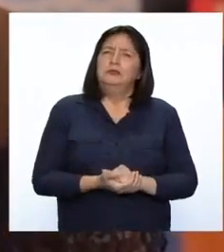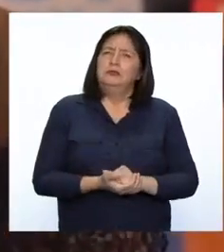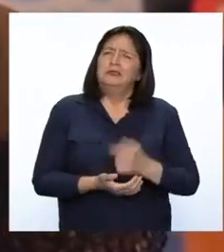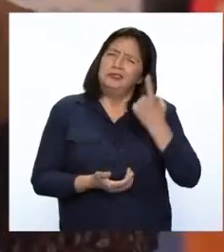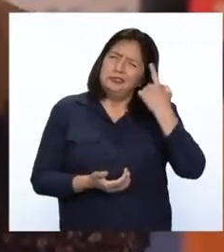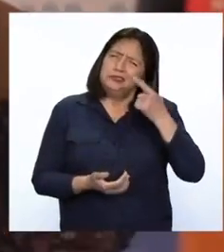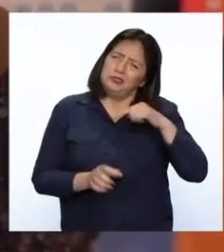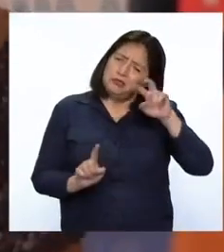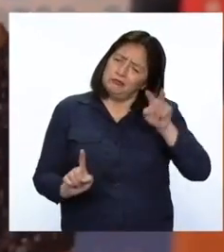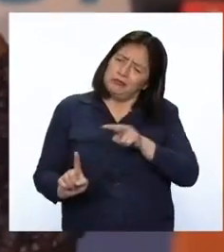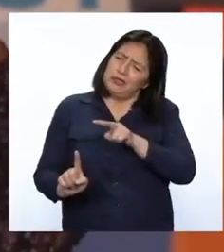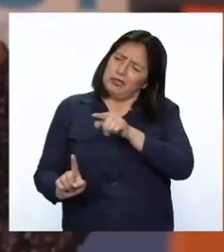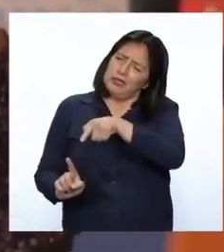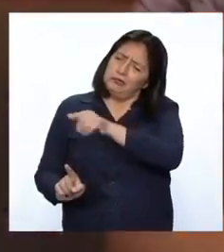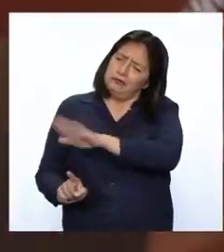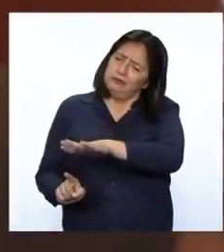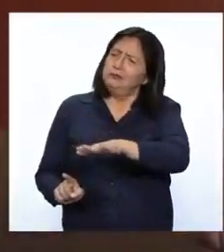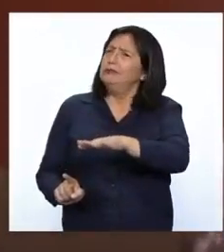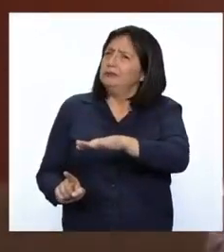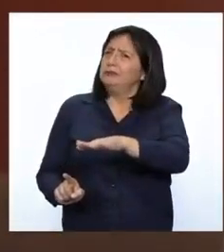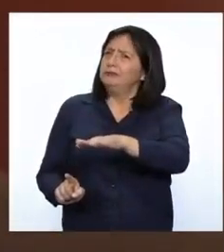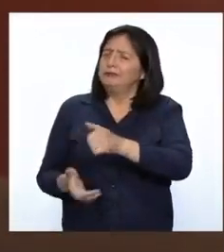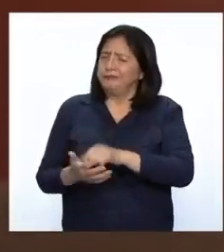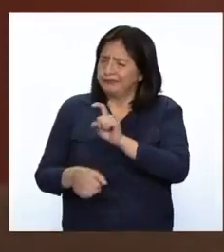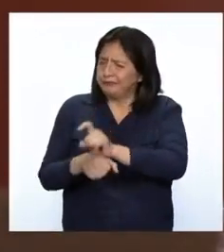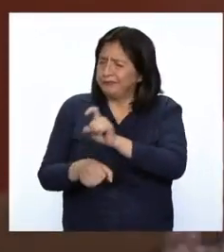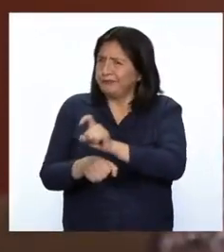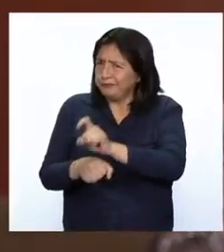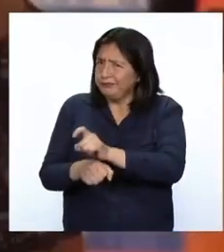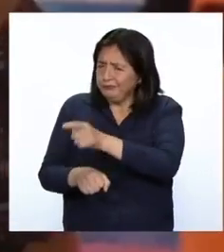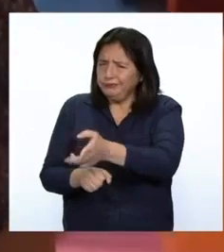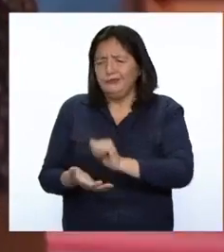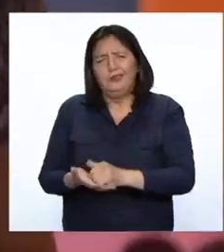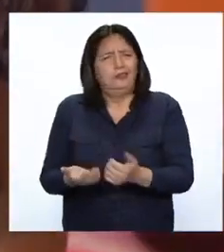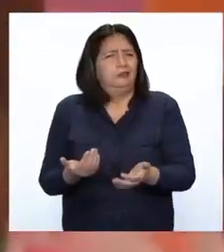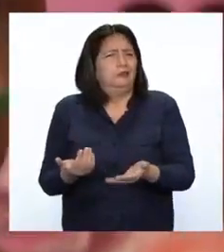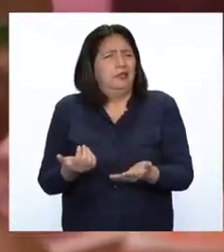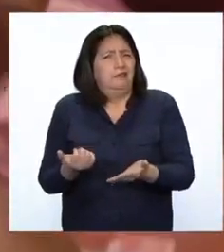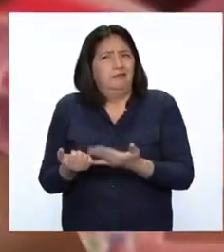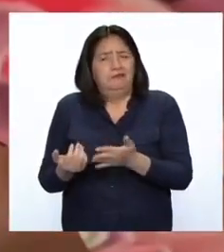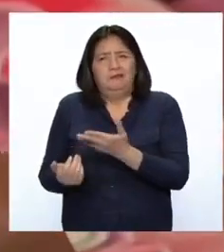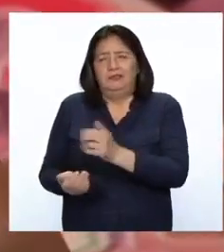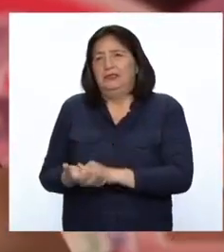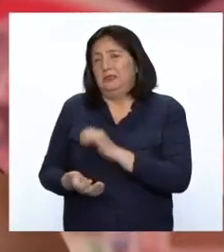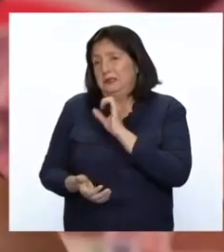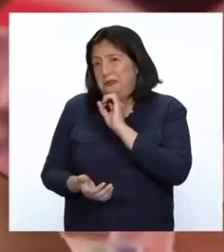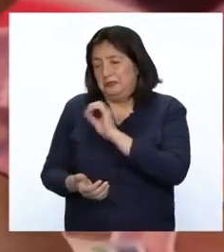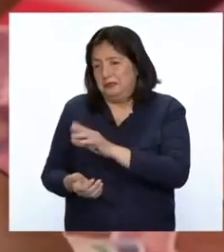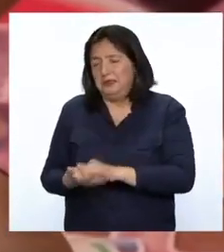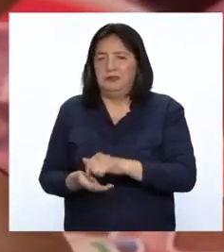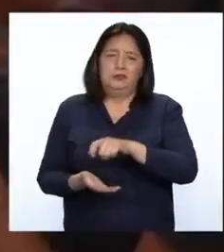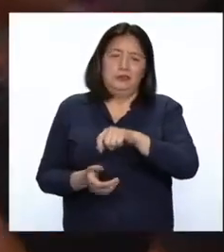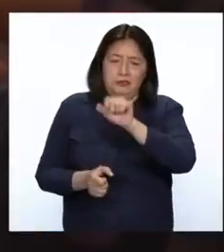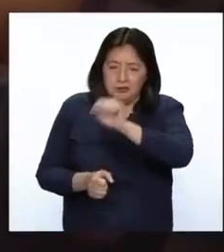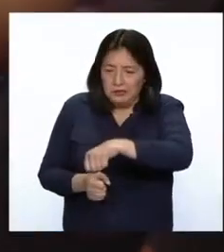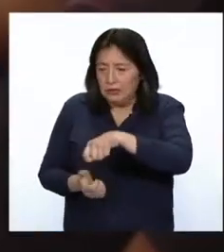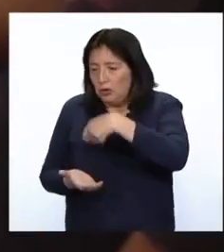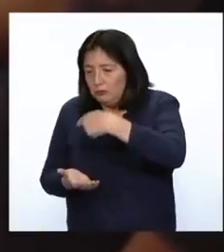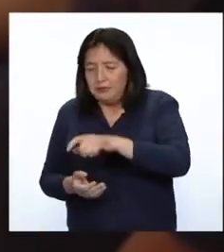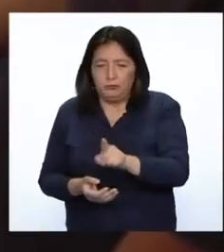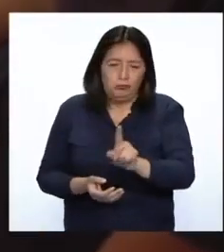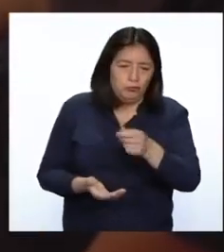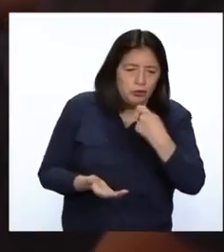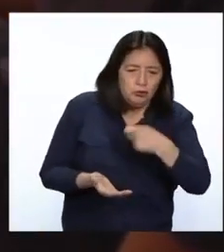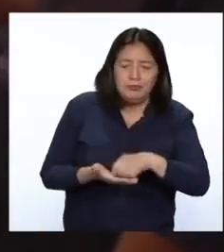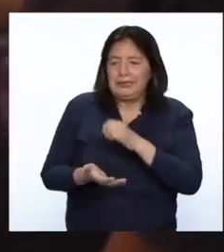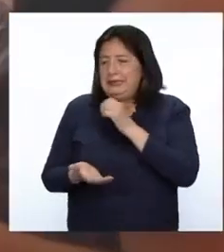centrarnos en los niños más que nada, enseñarles eso, algo de cosas tan básicas, de decirles, bueno, esto se come, esto no se come,